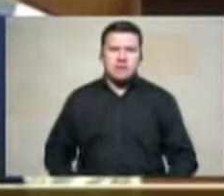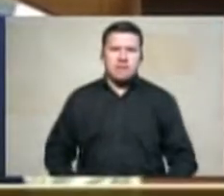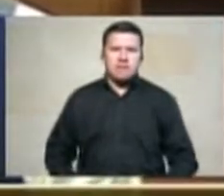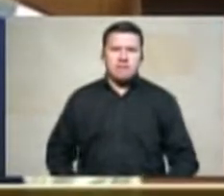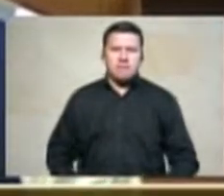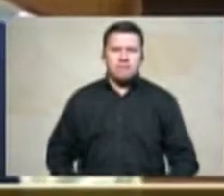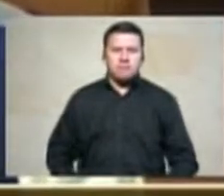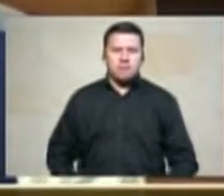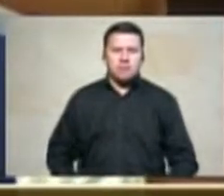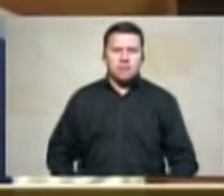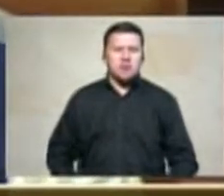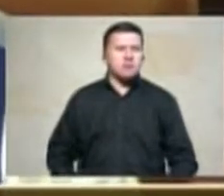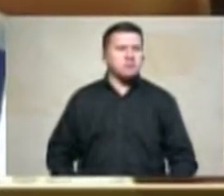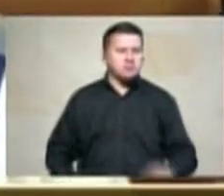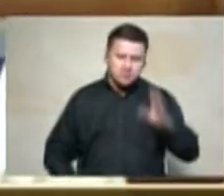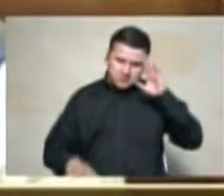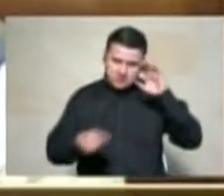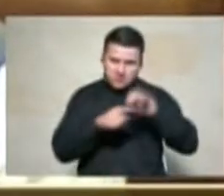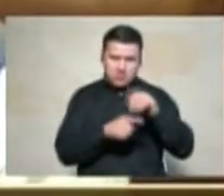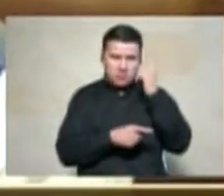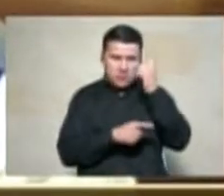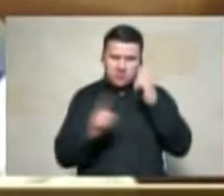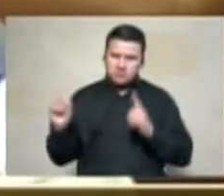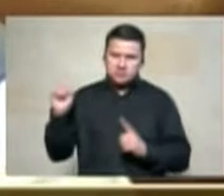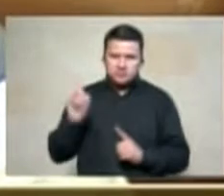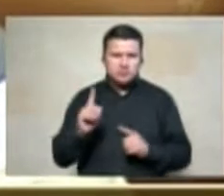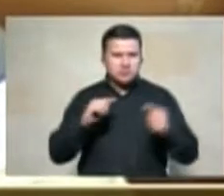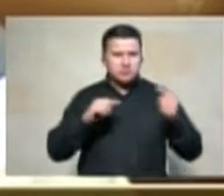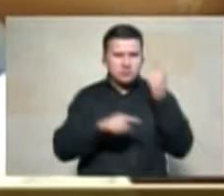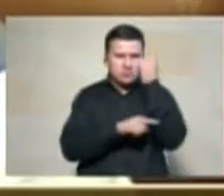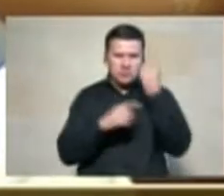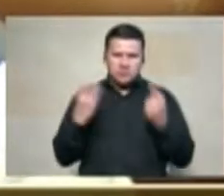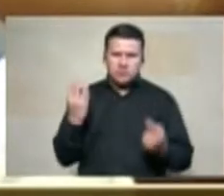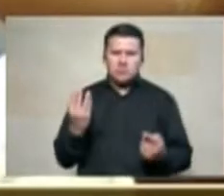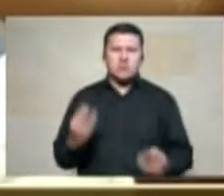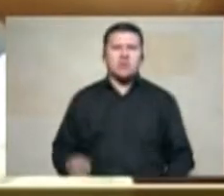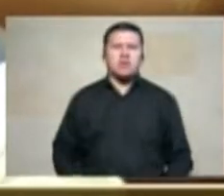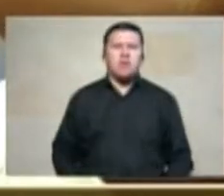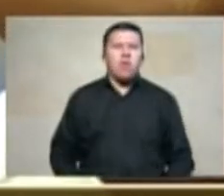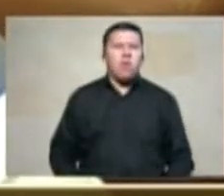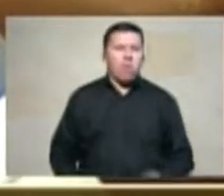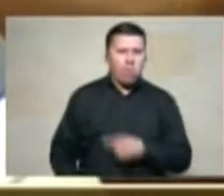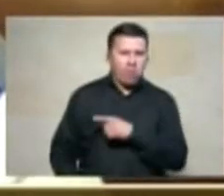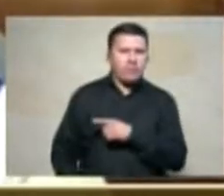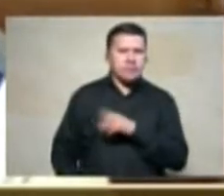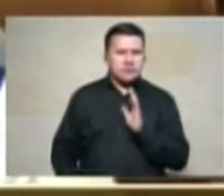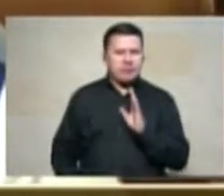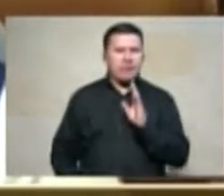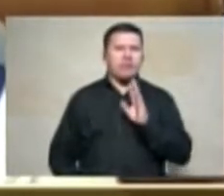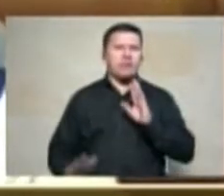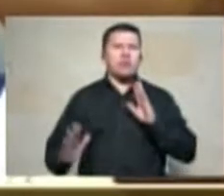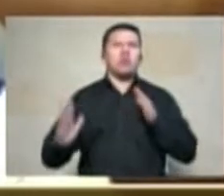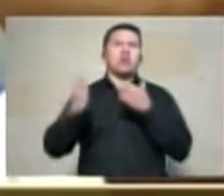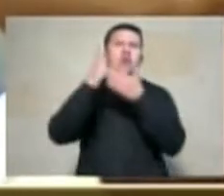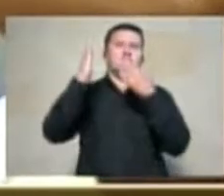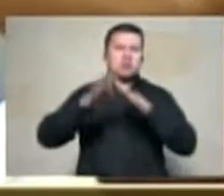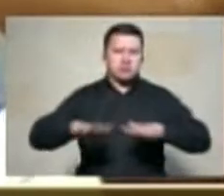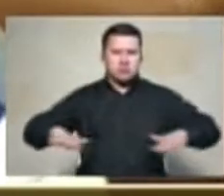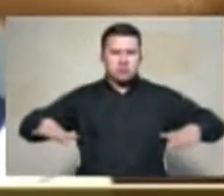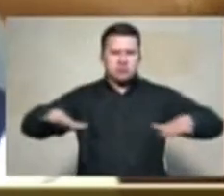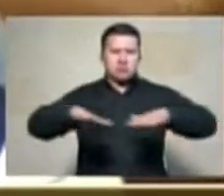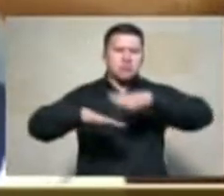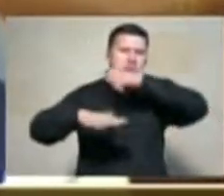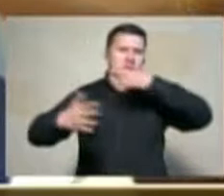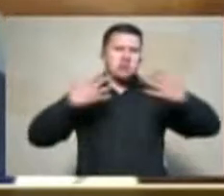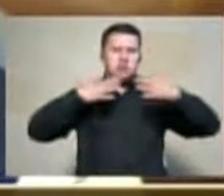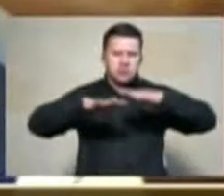el partido citante a este debate está en contra de las zonas de reserva